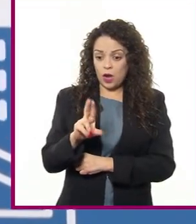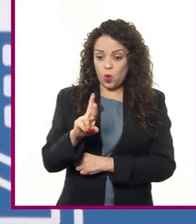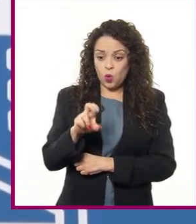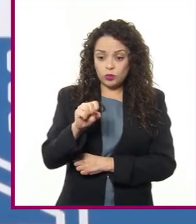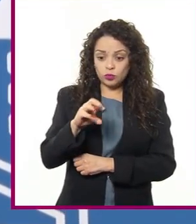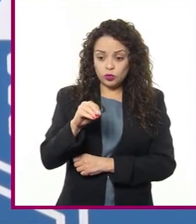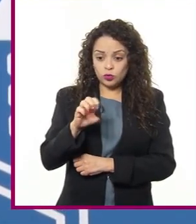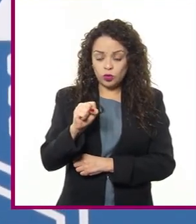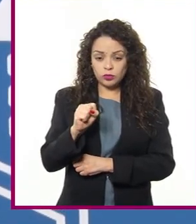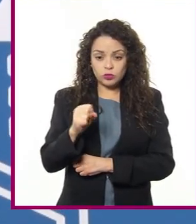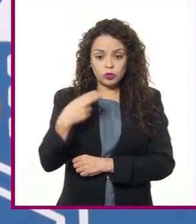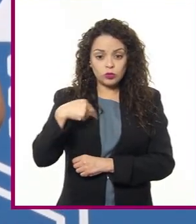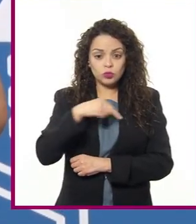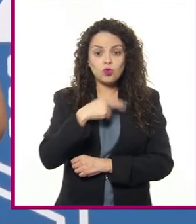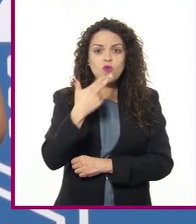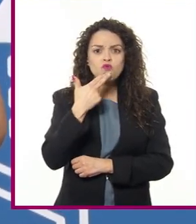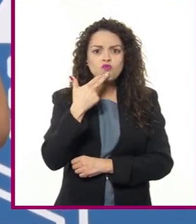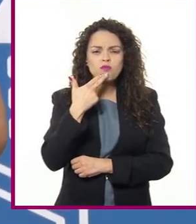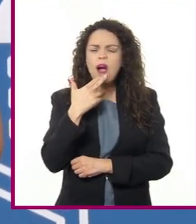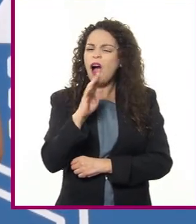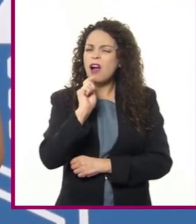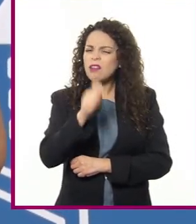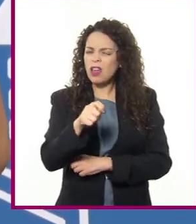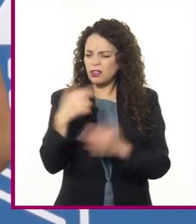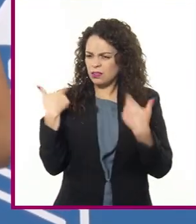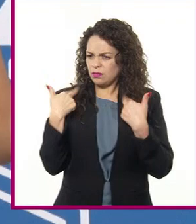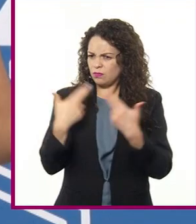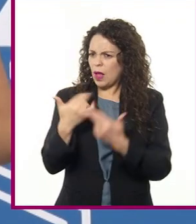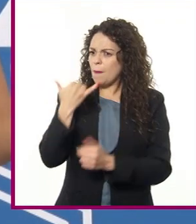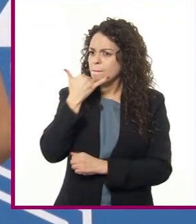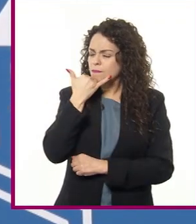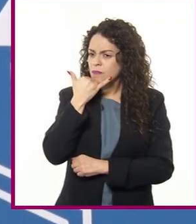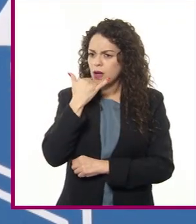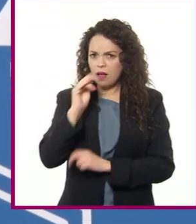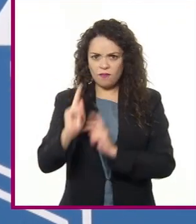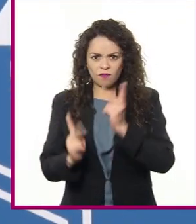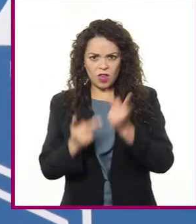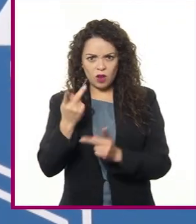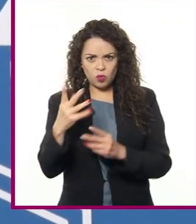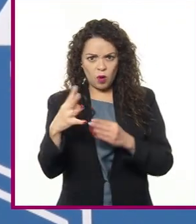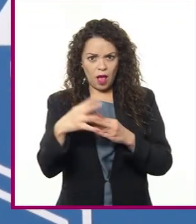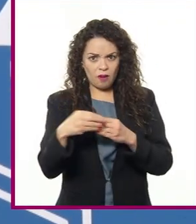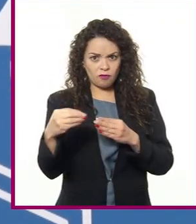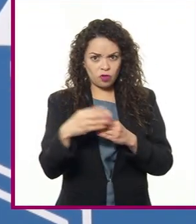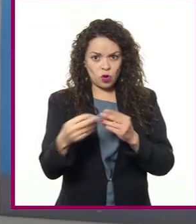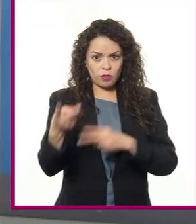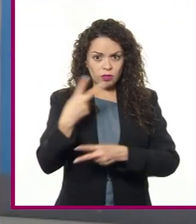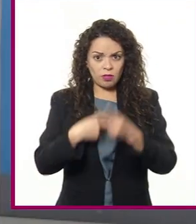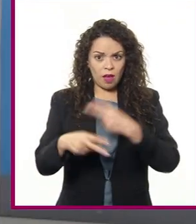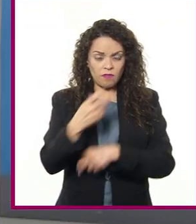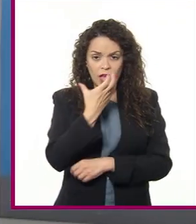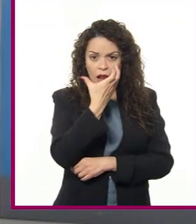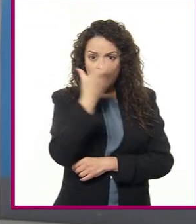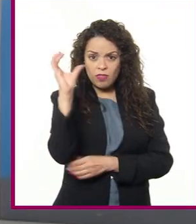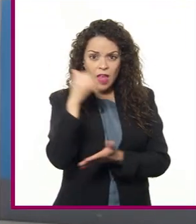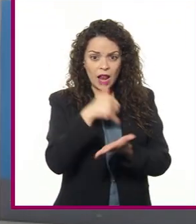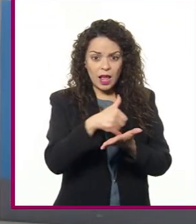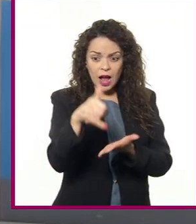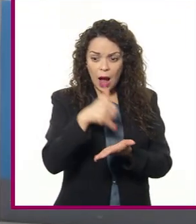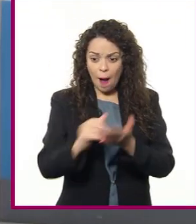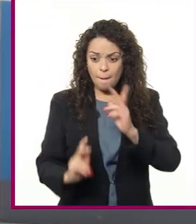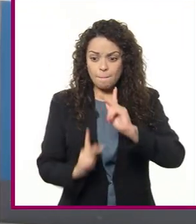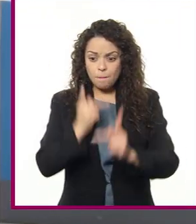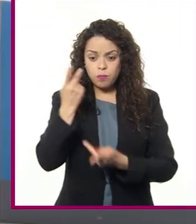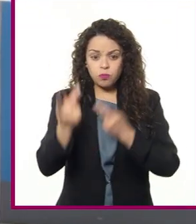maestra, ¿se refiere, por ejemplo, a las frutas o verduras que provienen del campo? Así